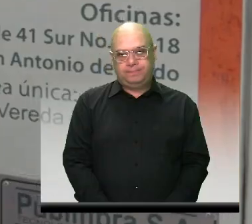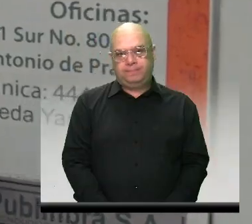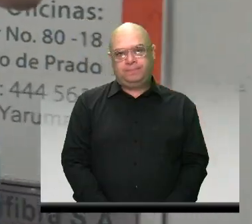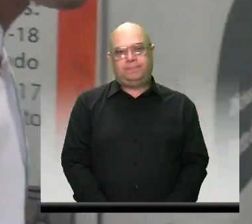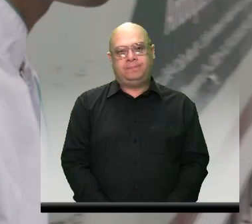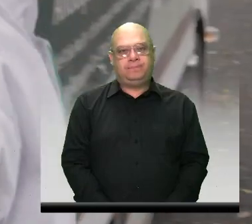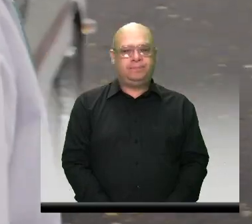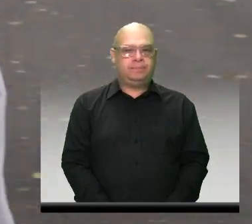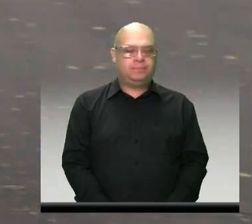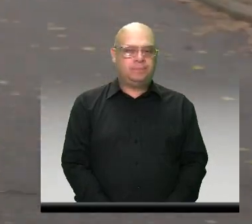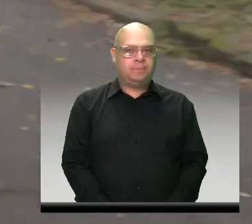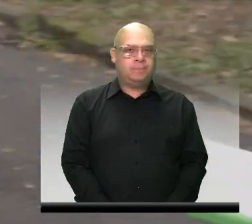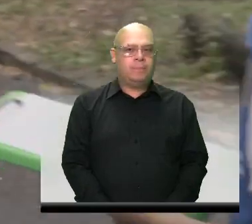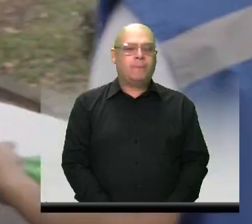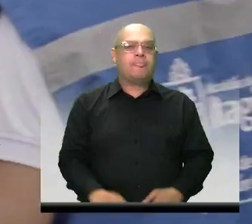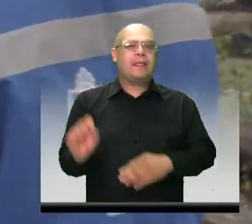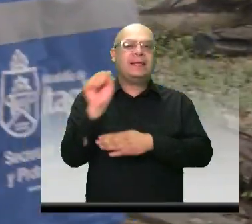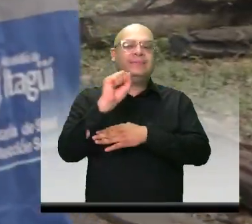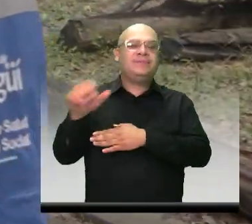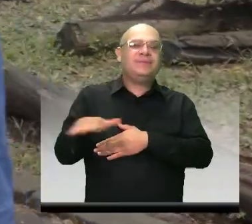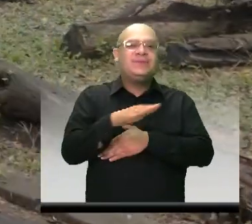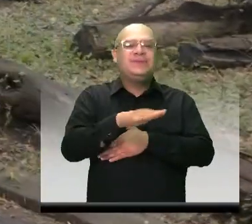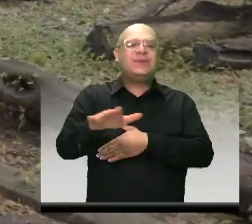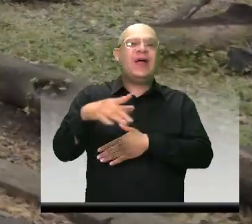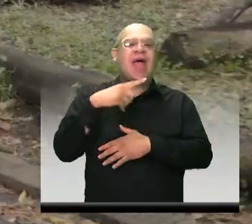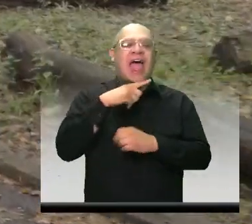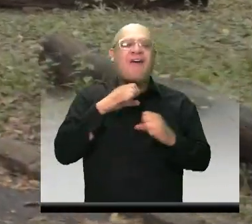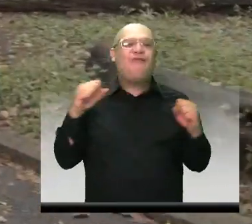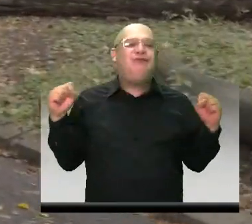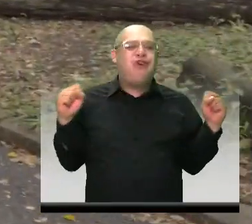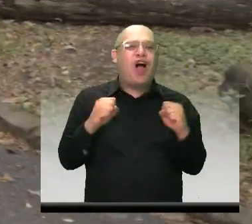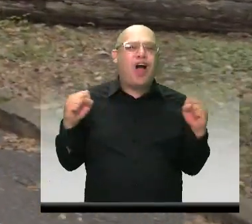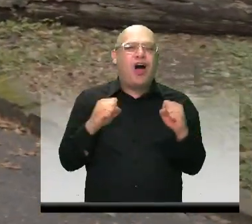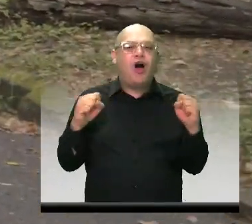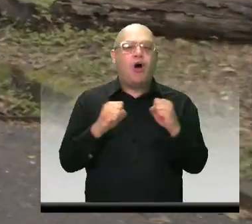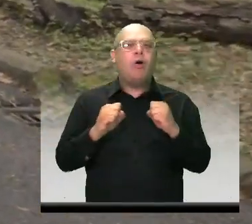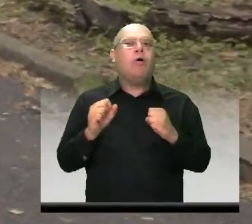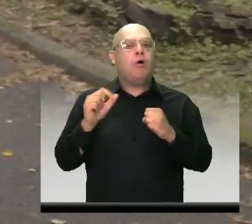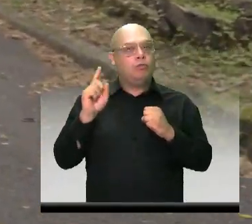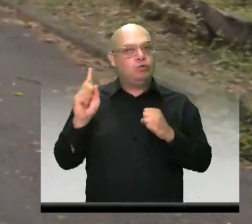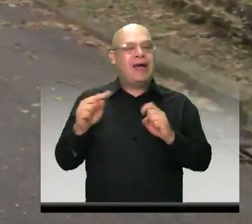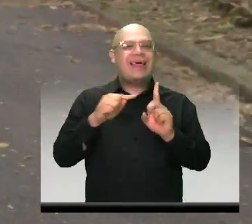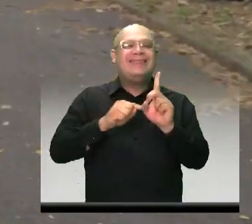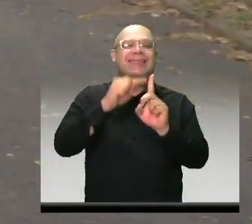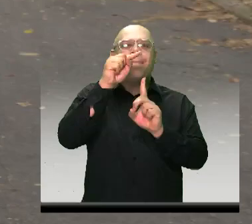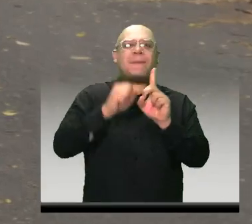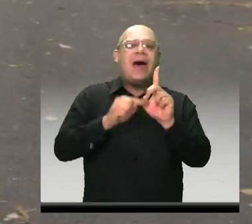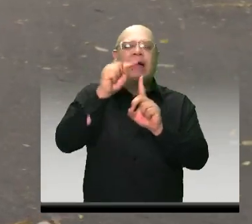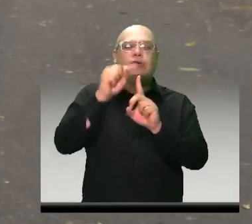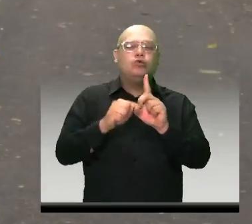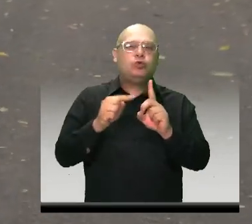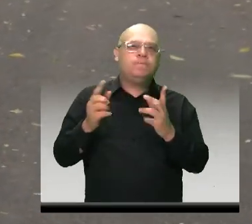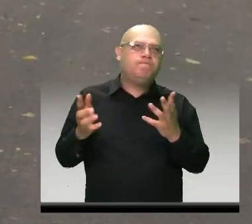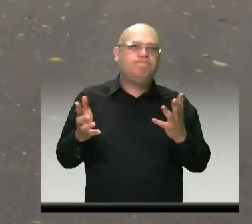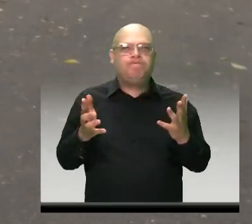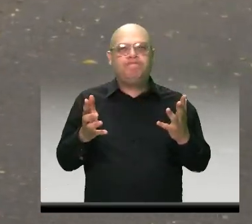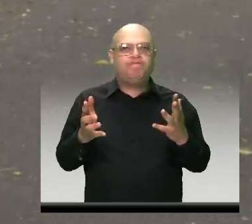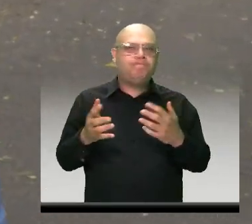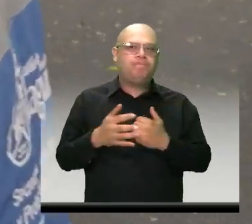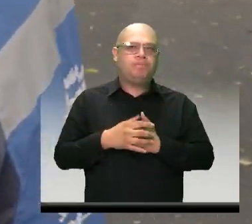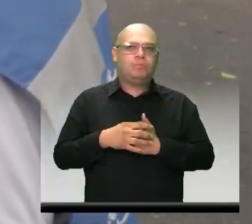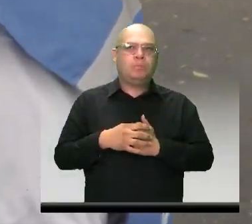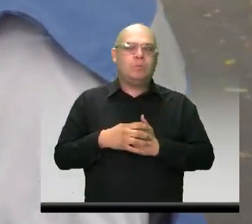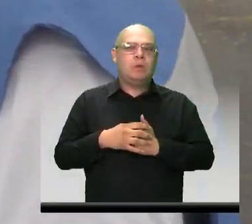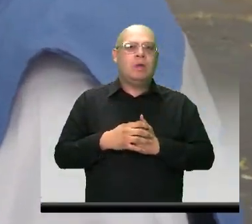Para el transporte de productos congelados, estos deben tener una temperatura no mayor